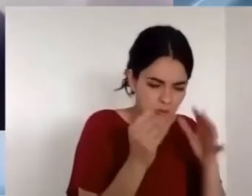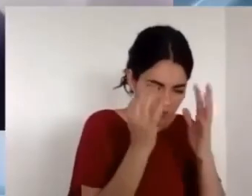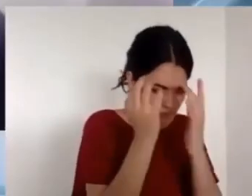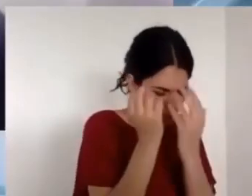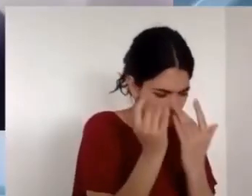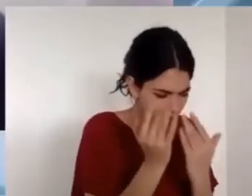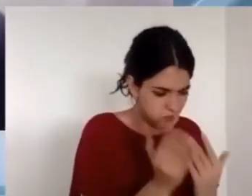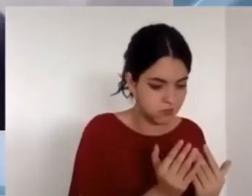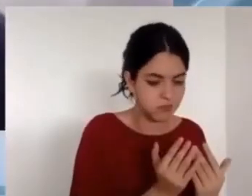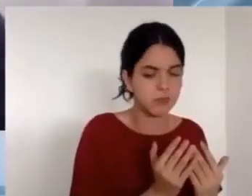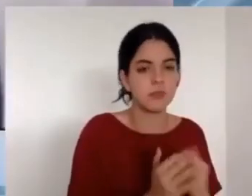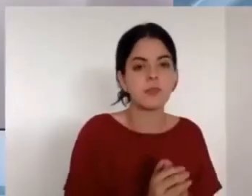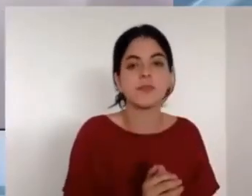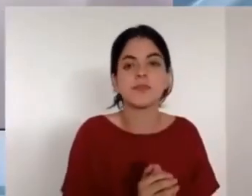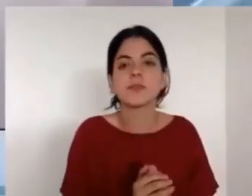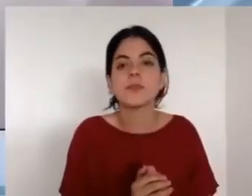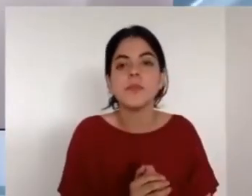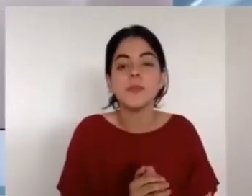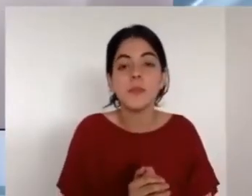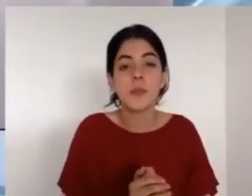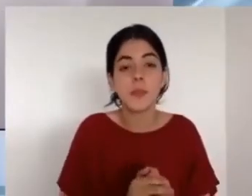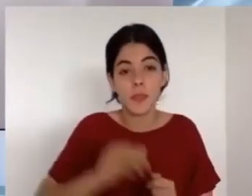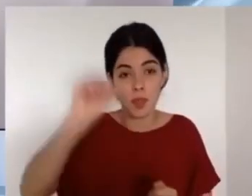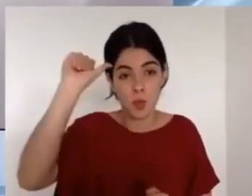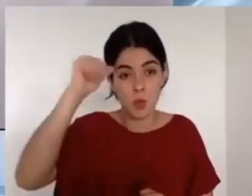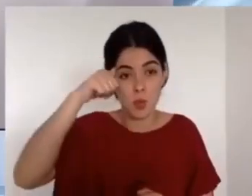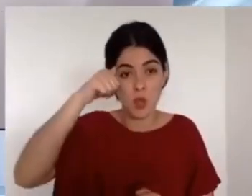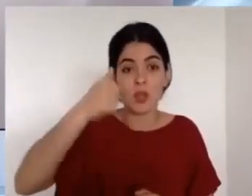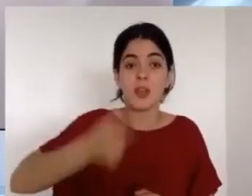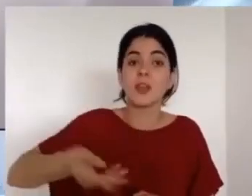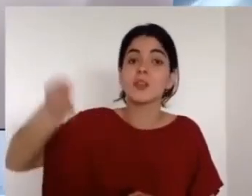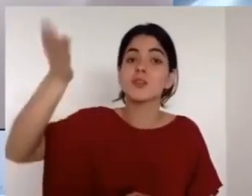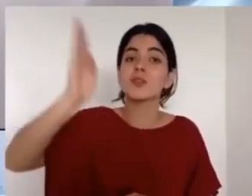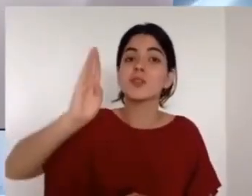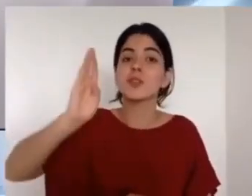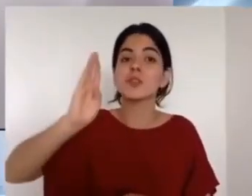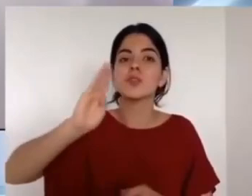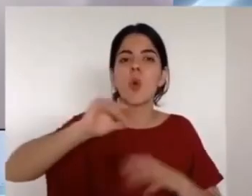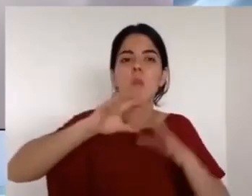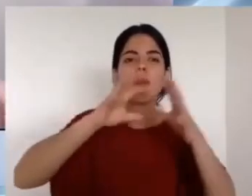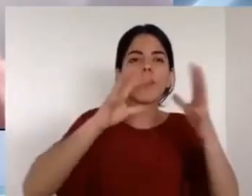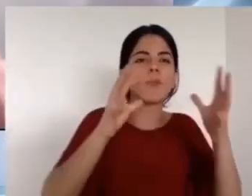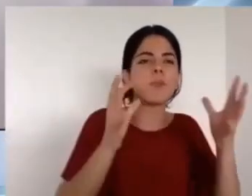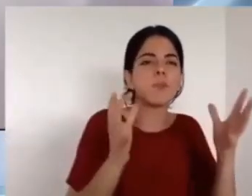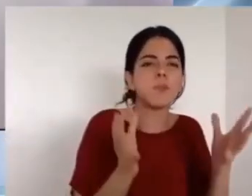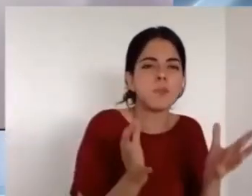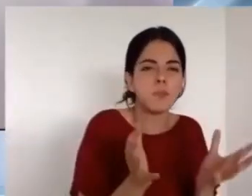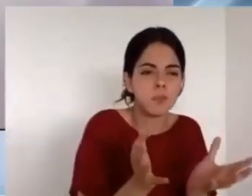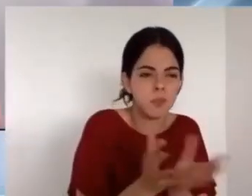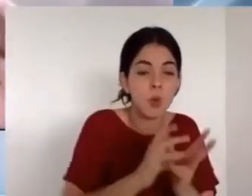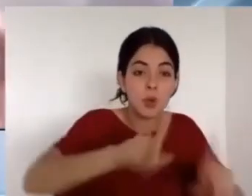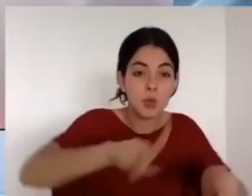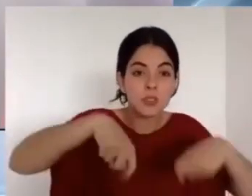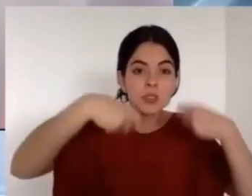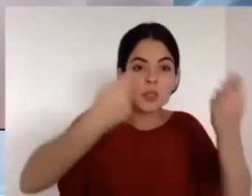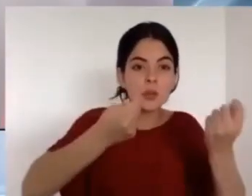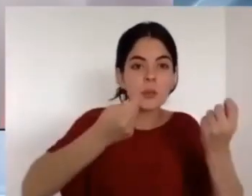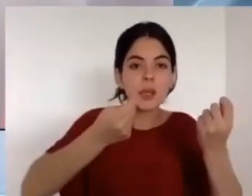grandeza de su poder. Escuche esas redundancias, súper eminente